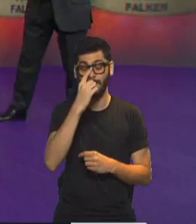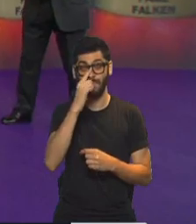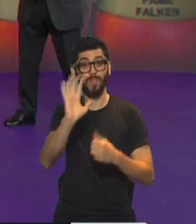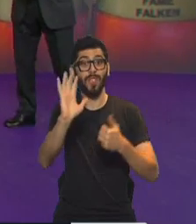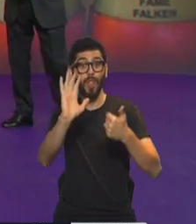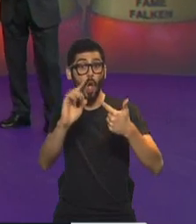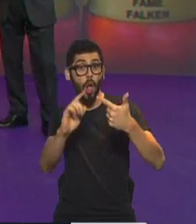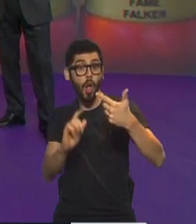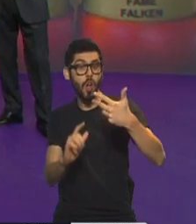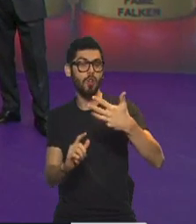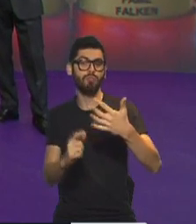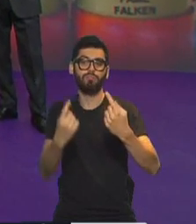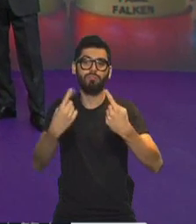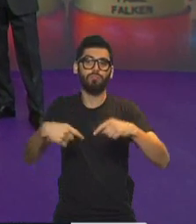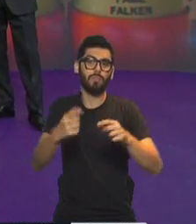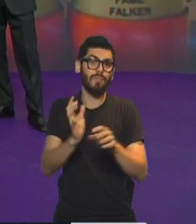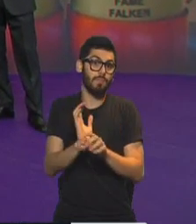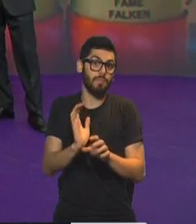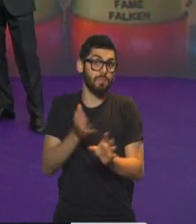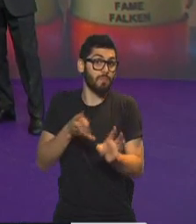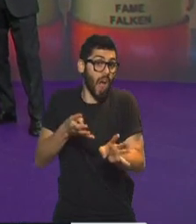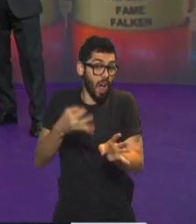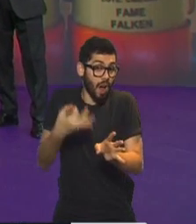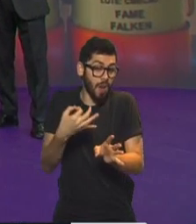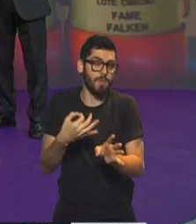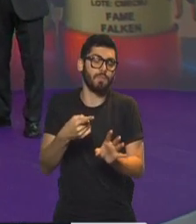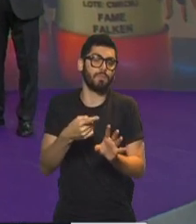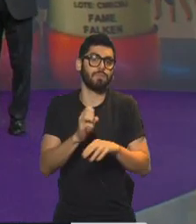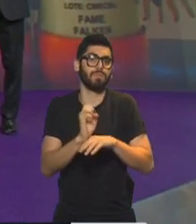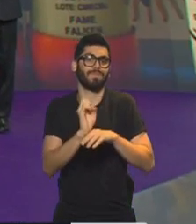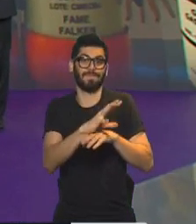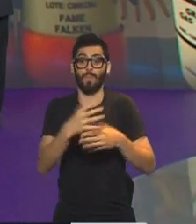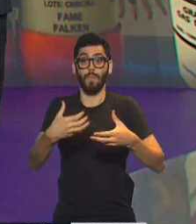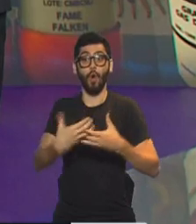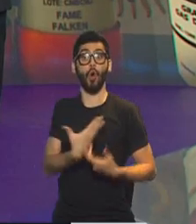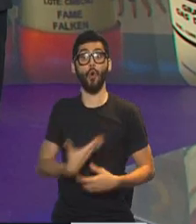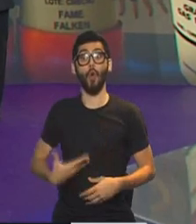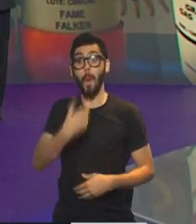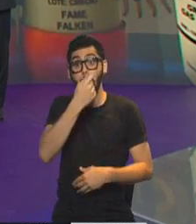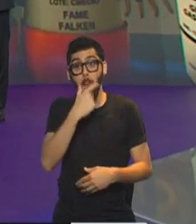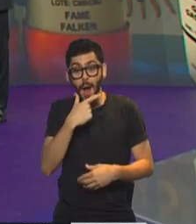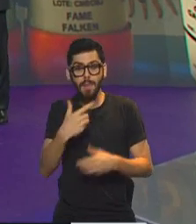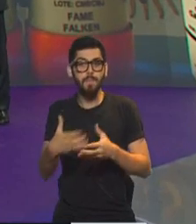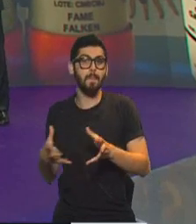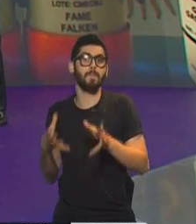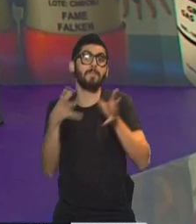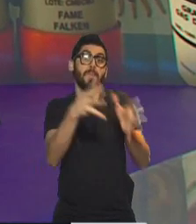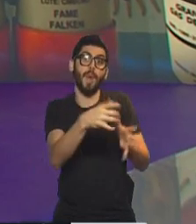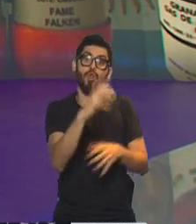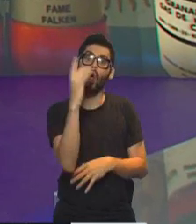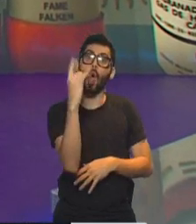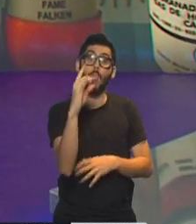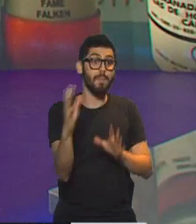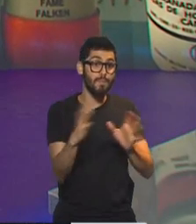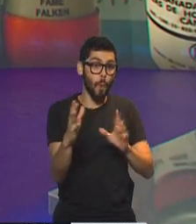armamento, material bélico que le envió el gobierno de Macri al de Bolivia en medio del golpe de